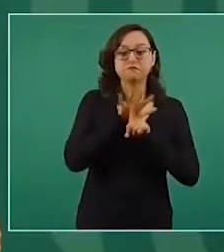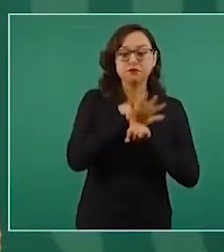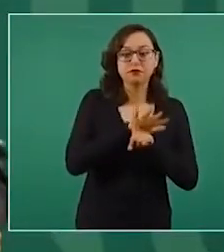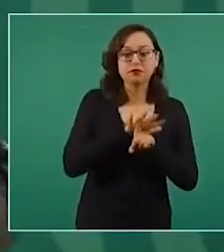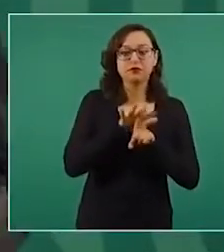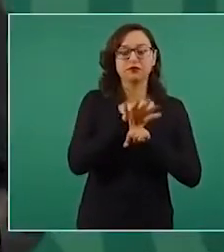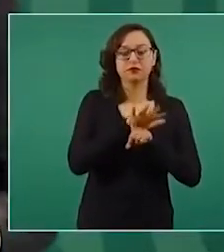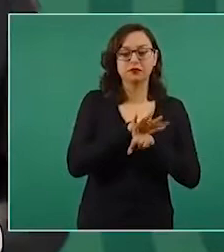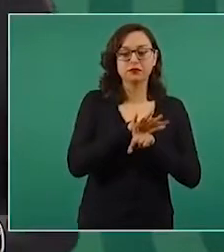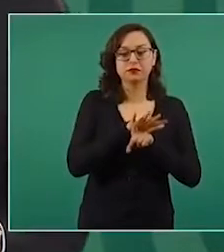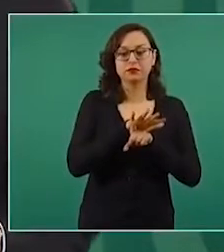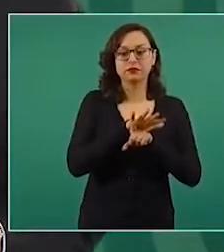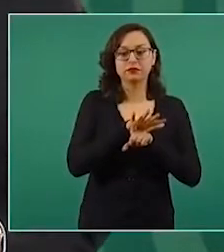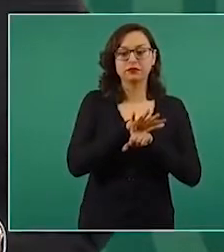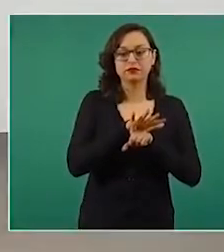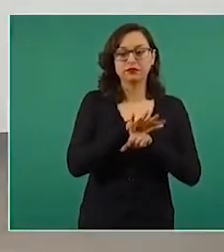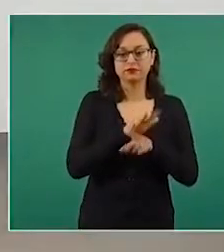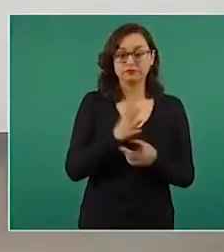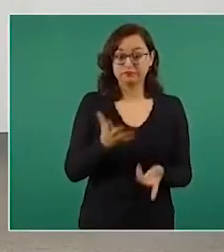cosa?